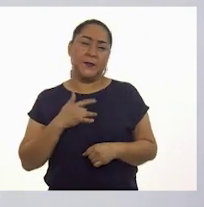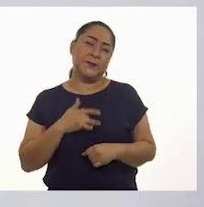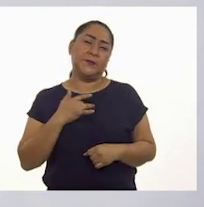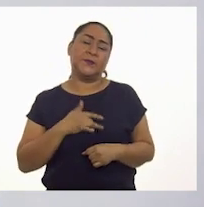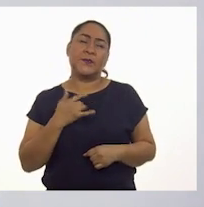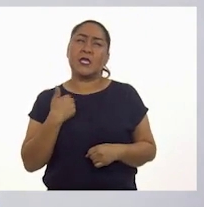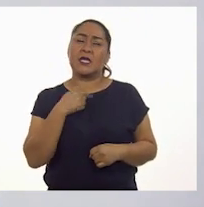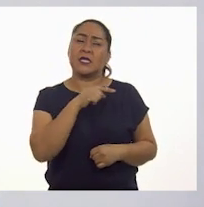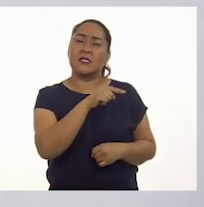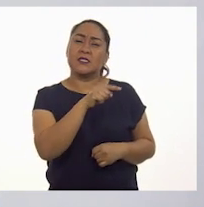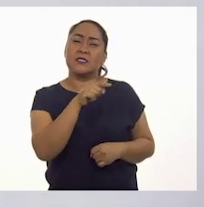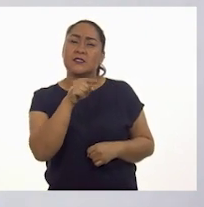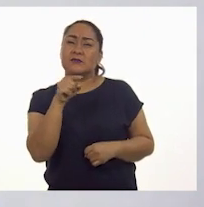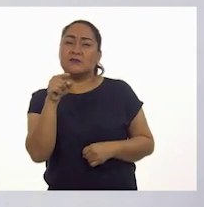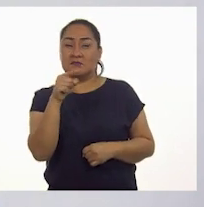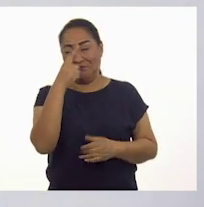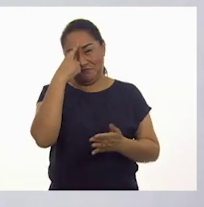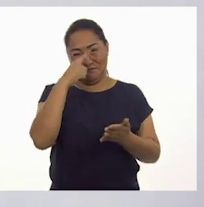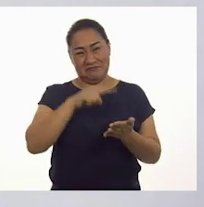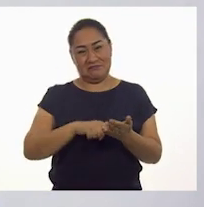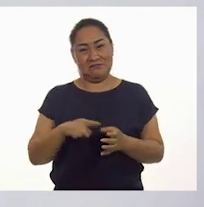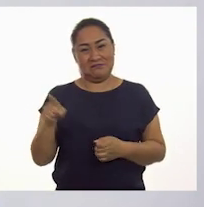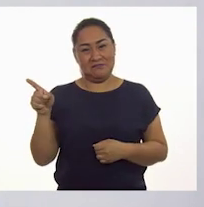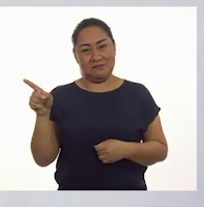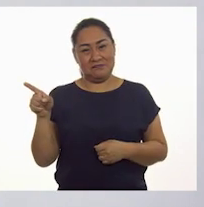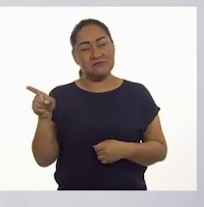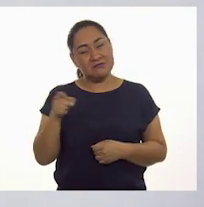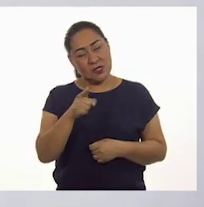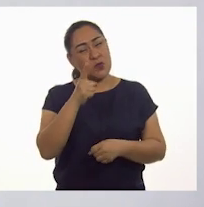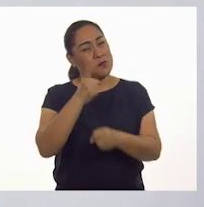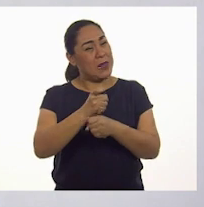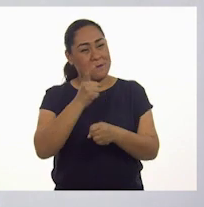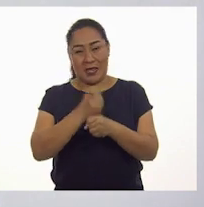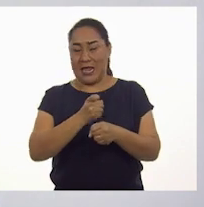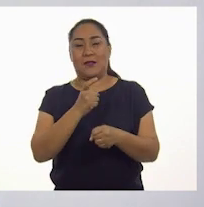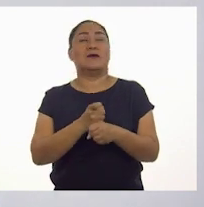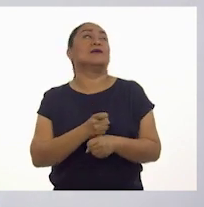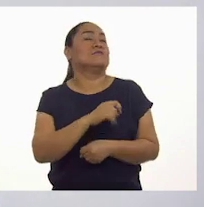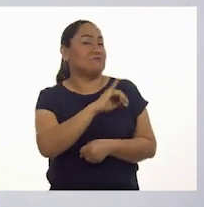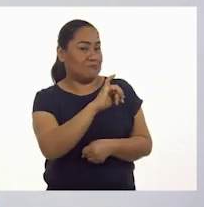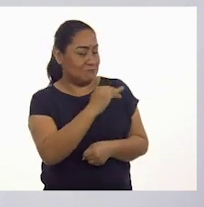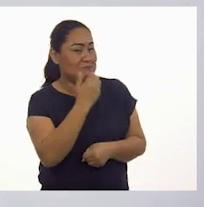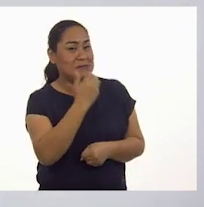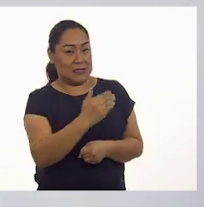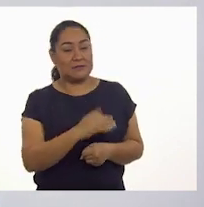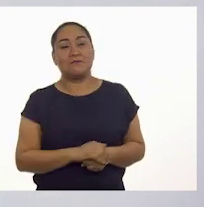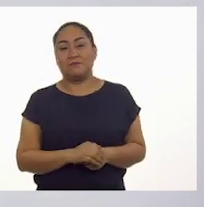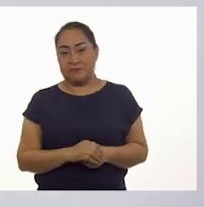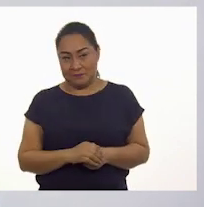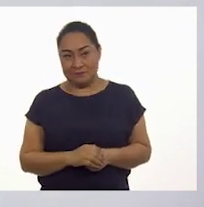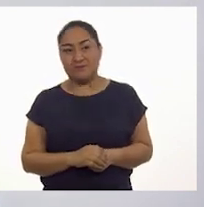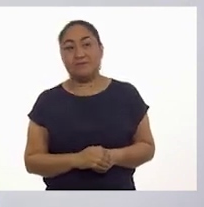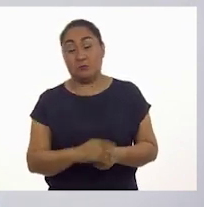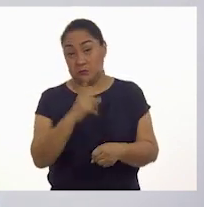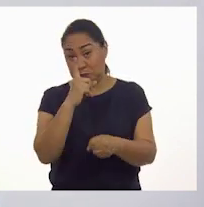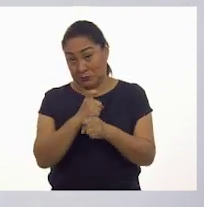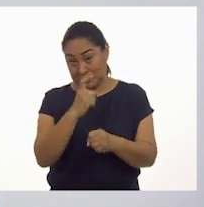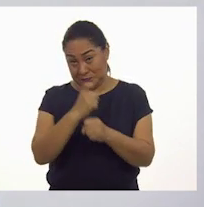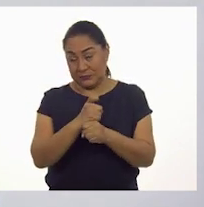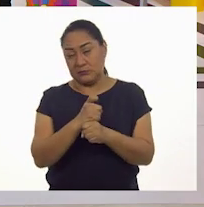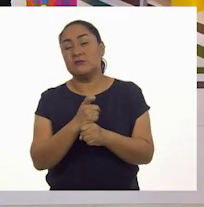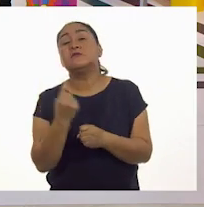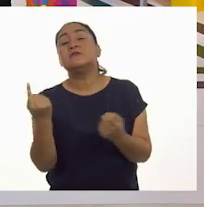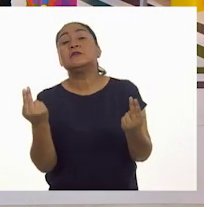Creo que esta es la número uno, ¿cierto? Muy bien. Número uno. Vamos a abrir el